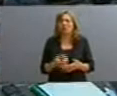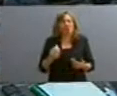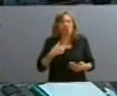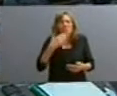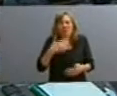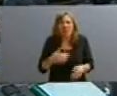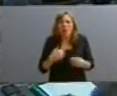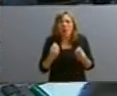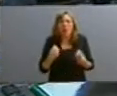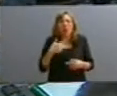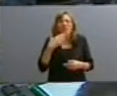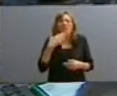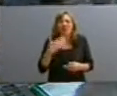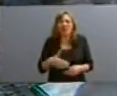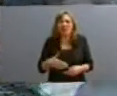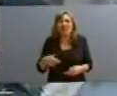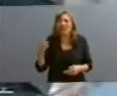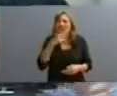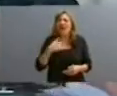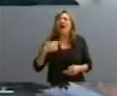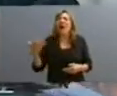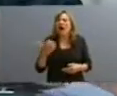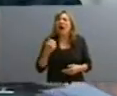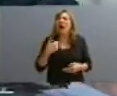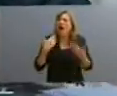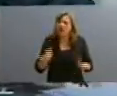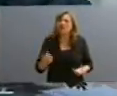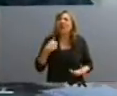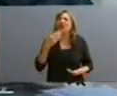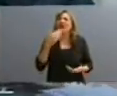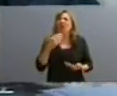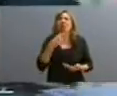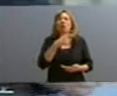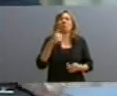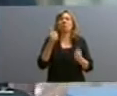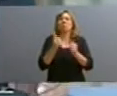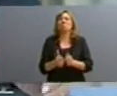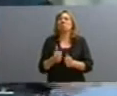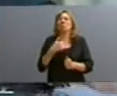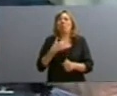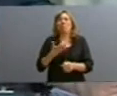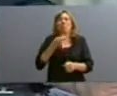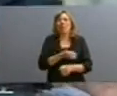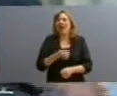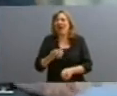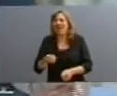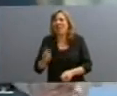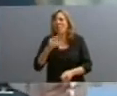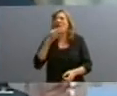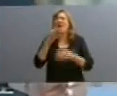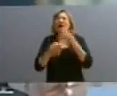entiende que hayan aceptado hablar o negociar con genocidas y no acepten hablar o